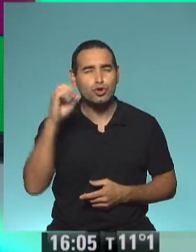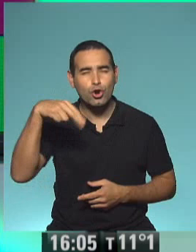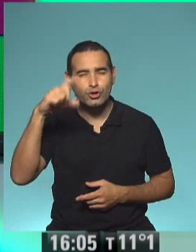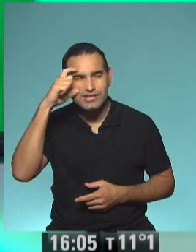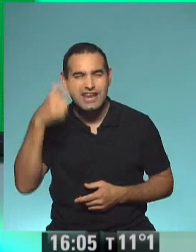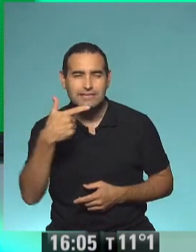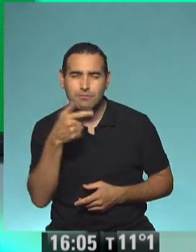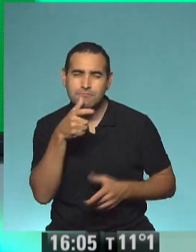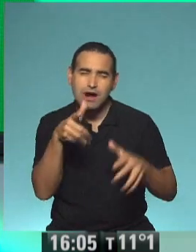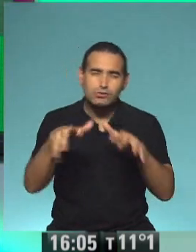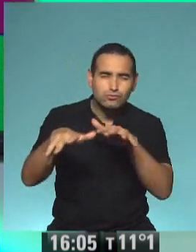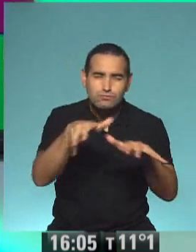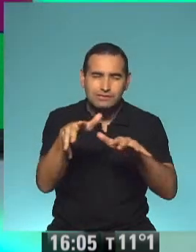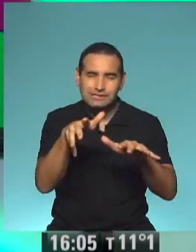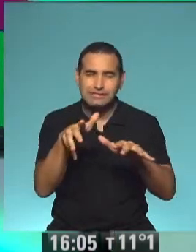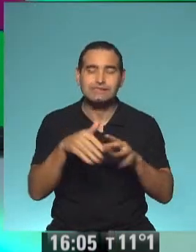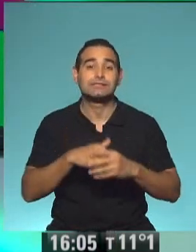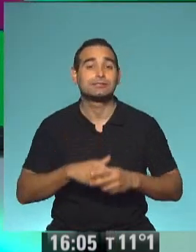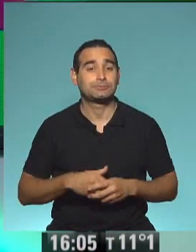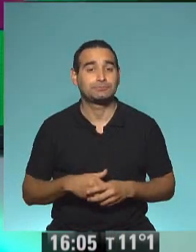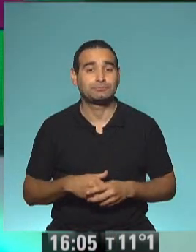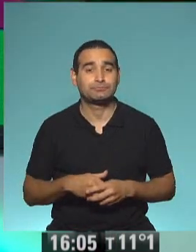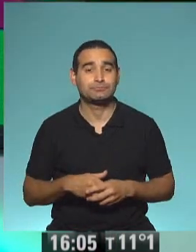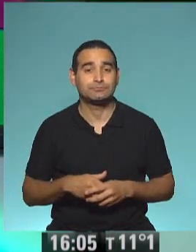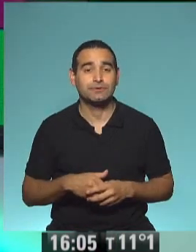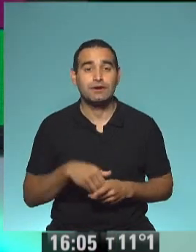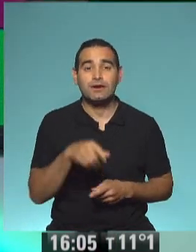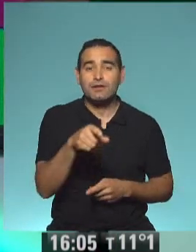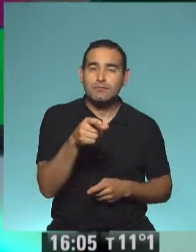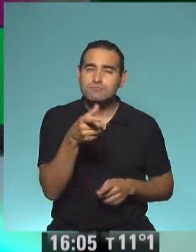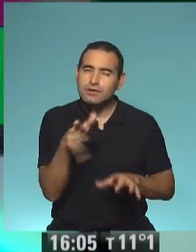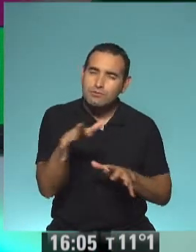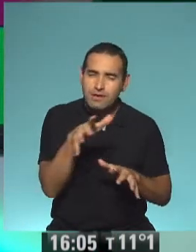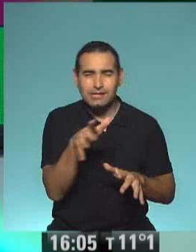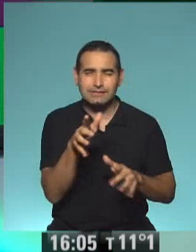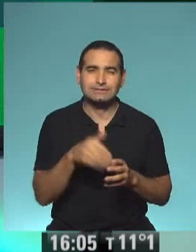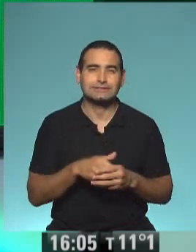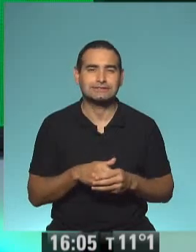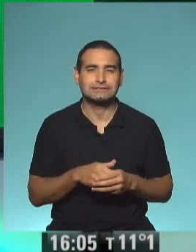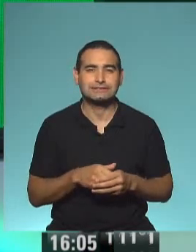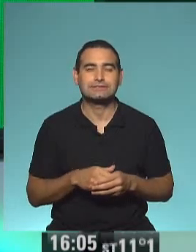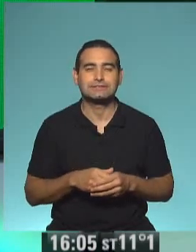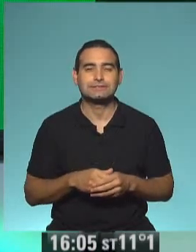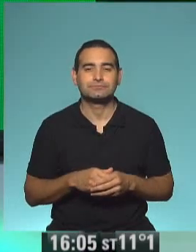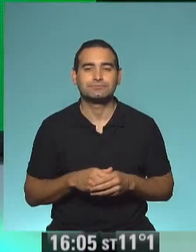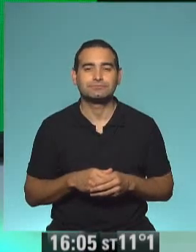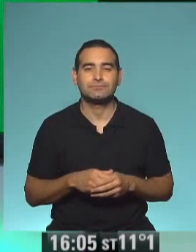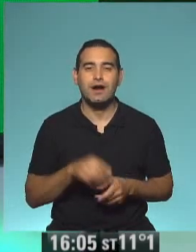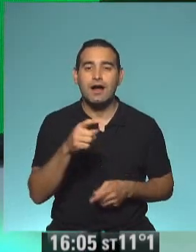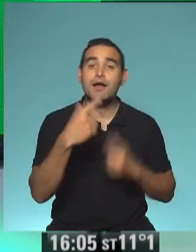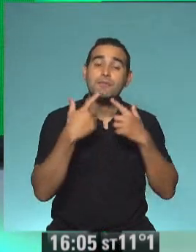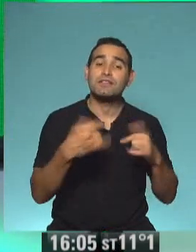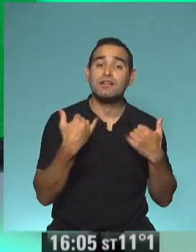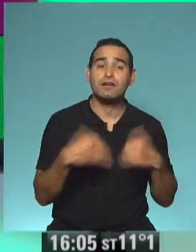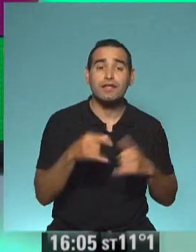estimado. ¿Qué quería decirte? Aproximado. Ah, no tiene que ver con prácticas del lenguaje, con